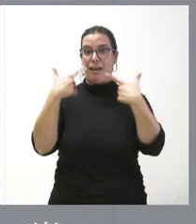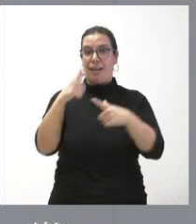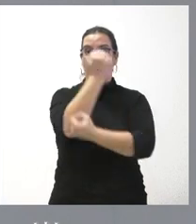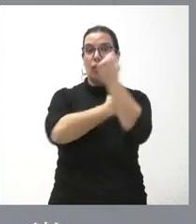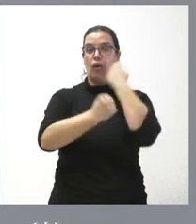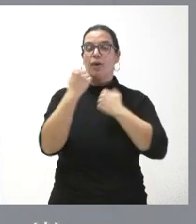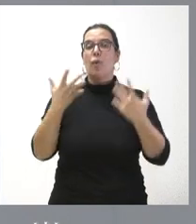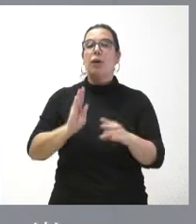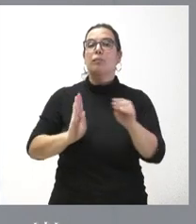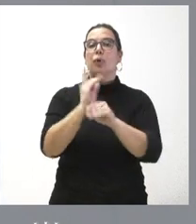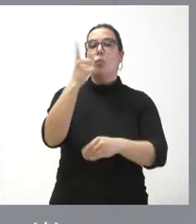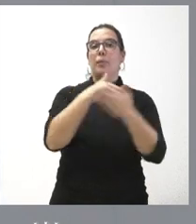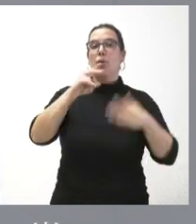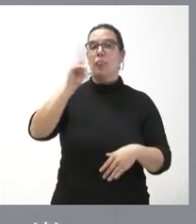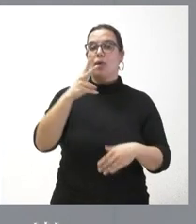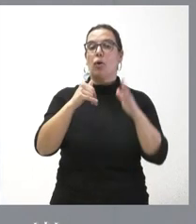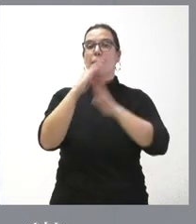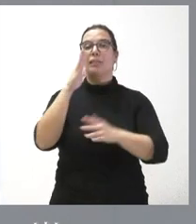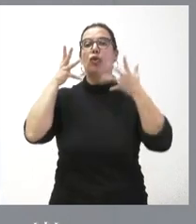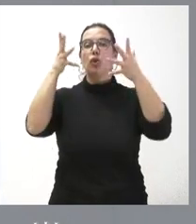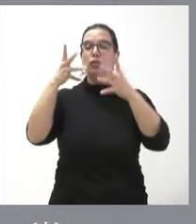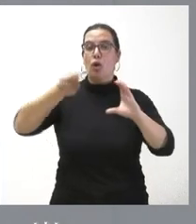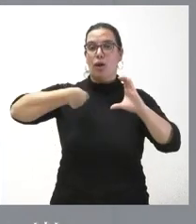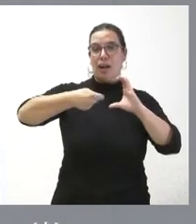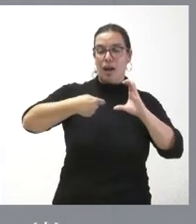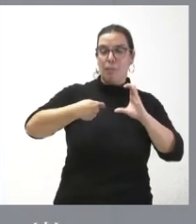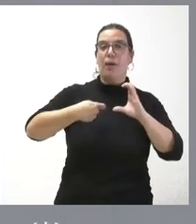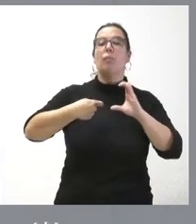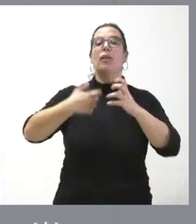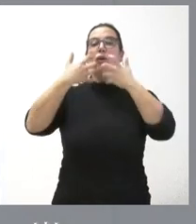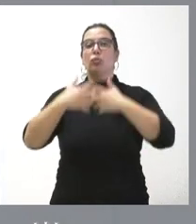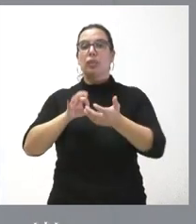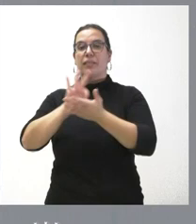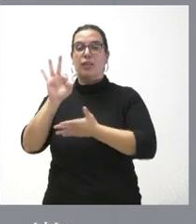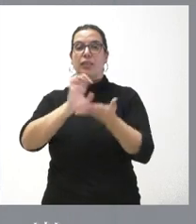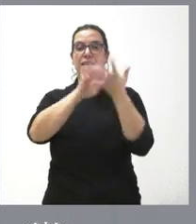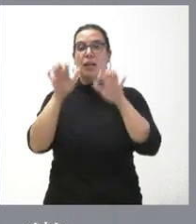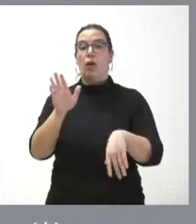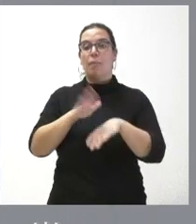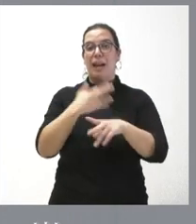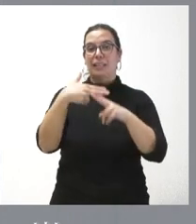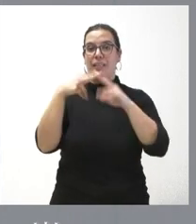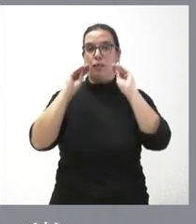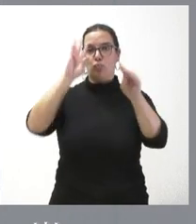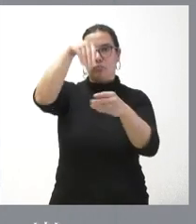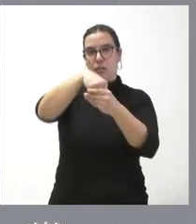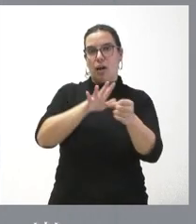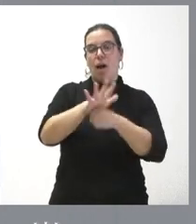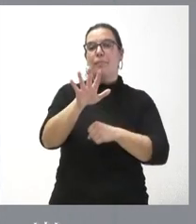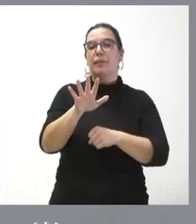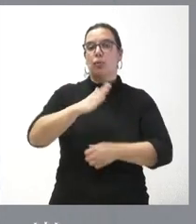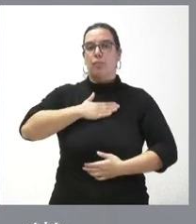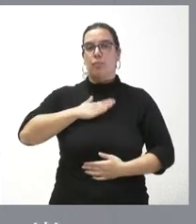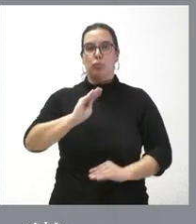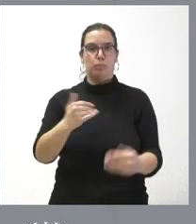de más de un millón de euros al Consejo de Cámaras de Comercio, Industria y Servicios de Castilla y León para las actividades que le son propias dentro del ámbito de las propias